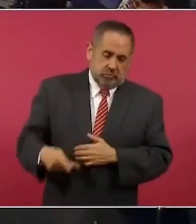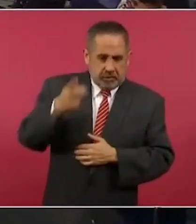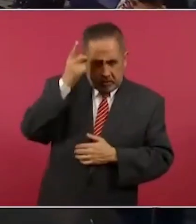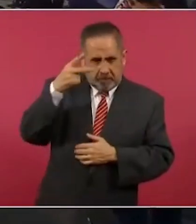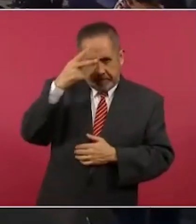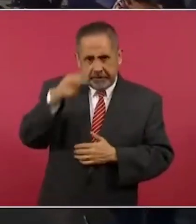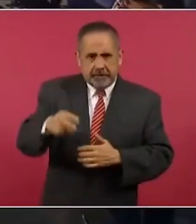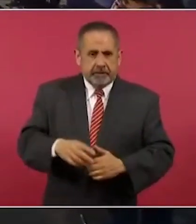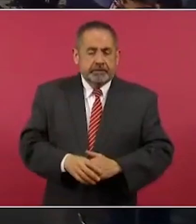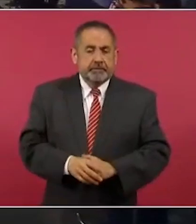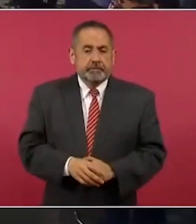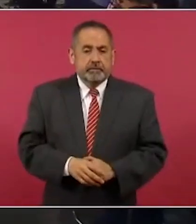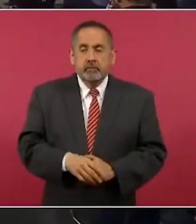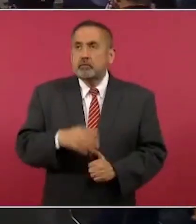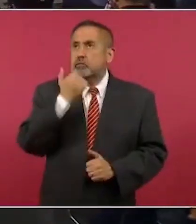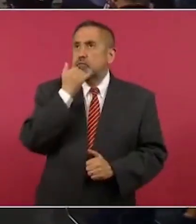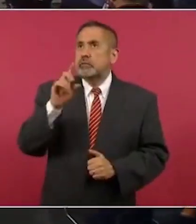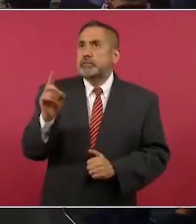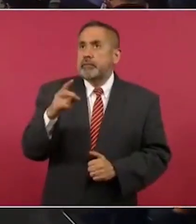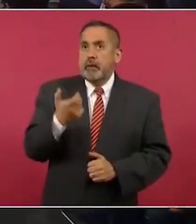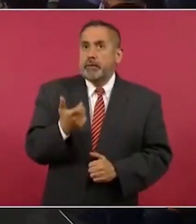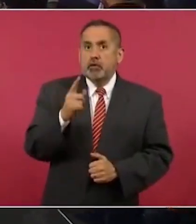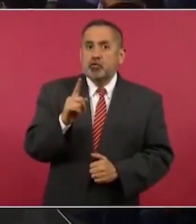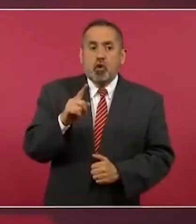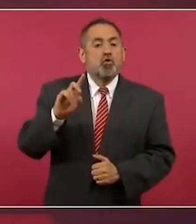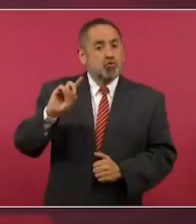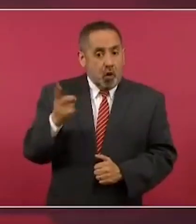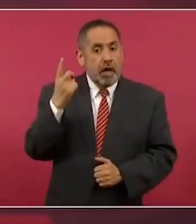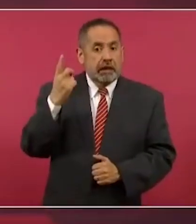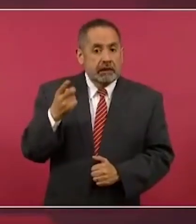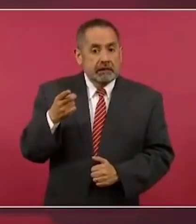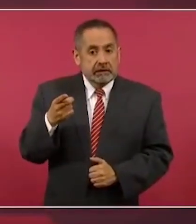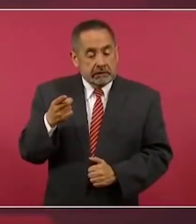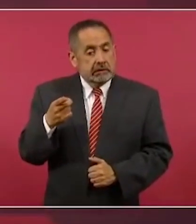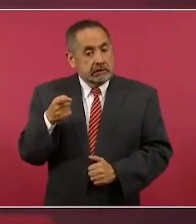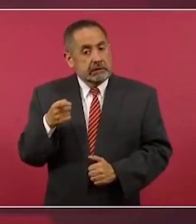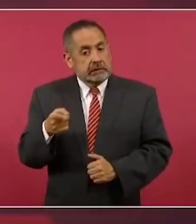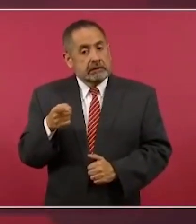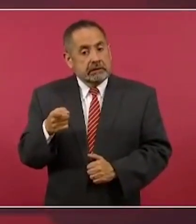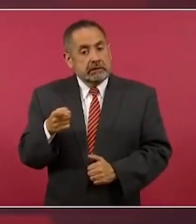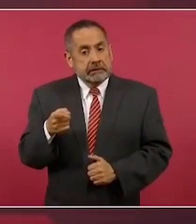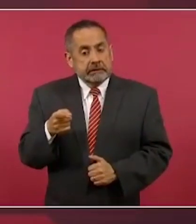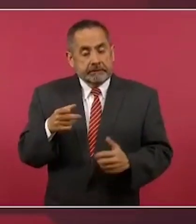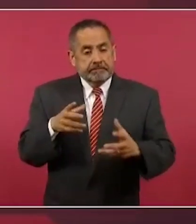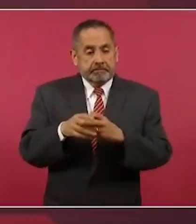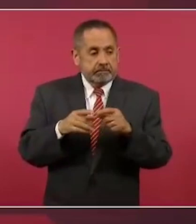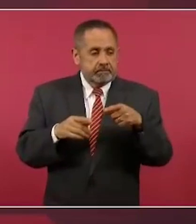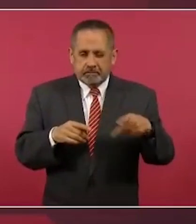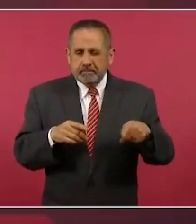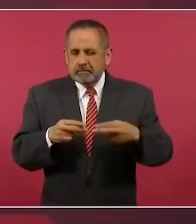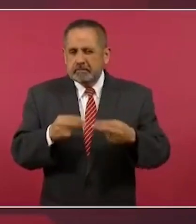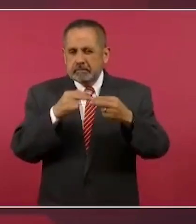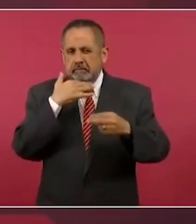perdón, de dólares, sí, atribuida a él,